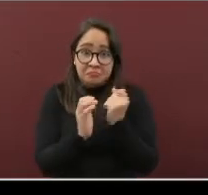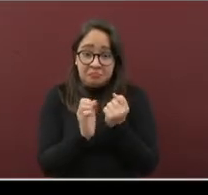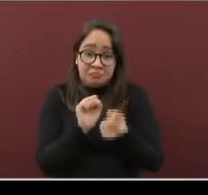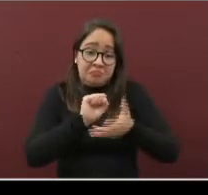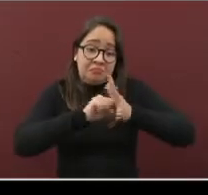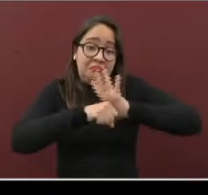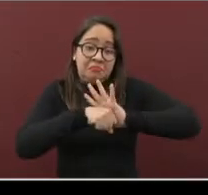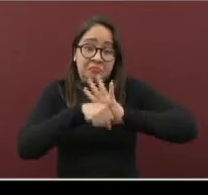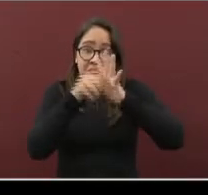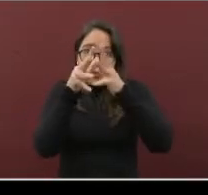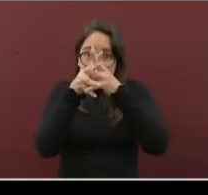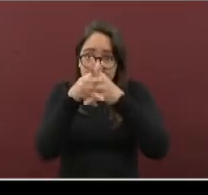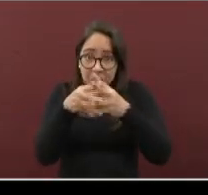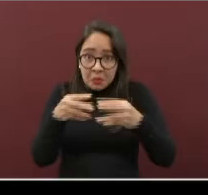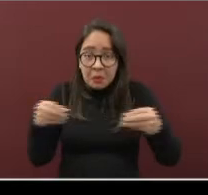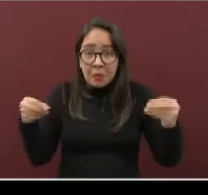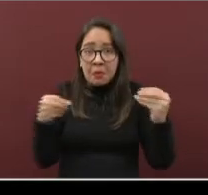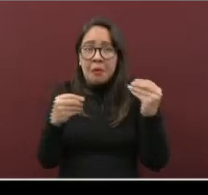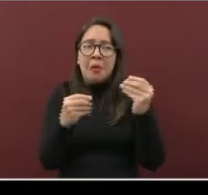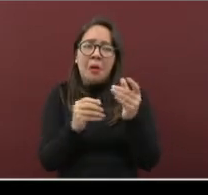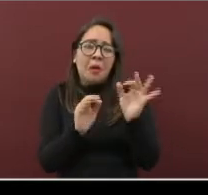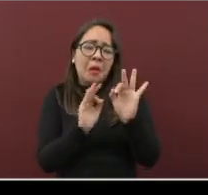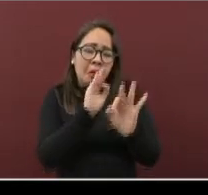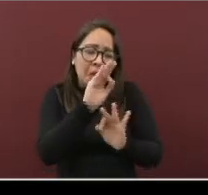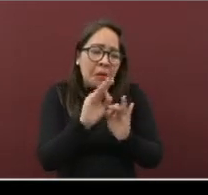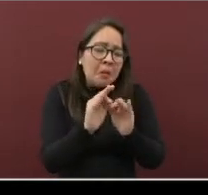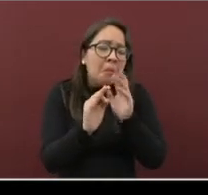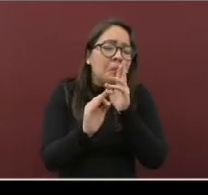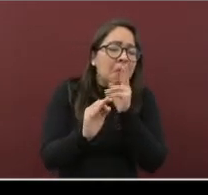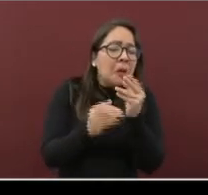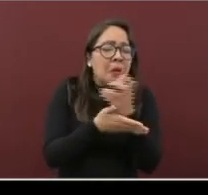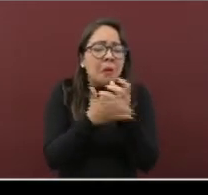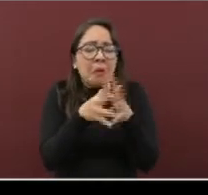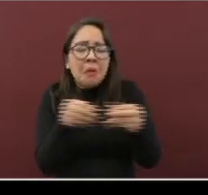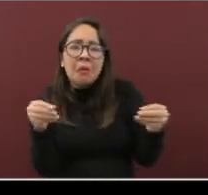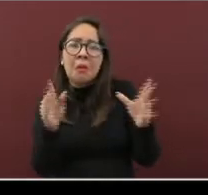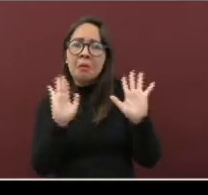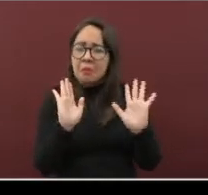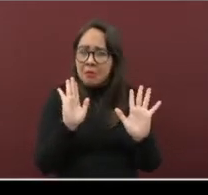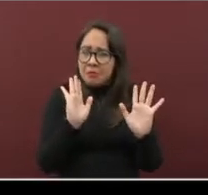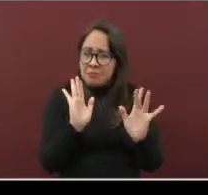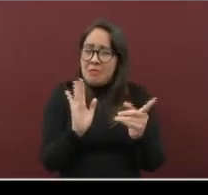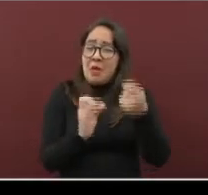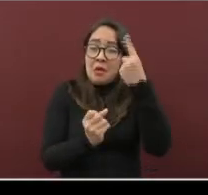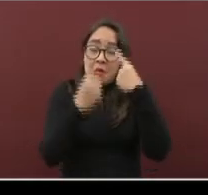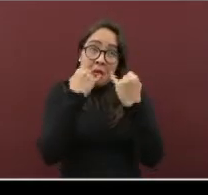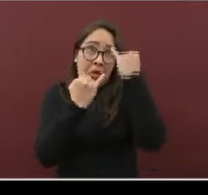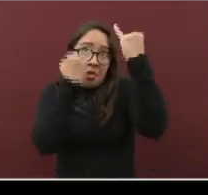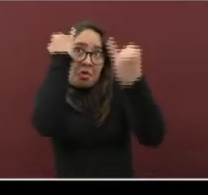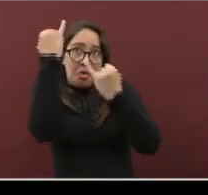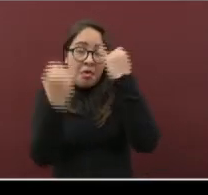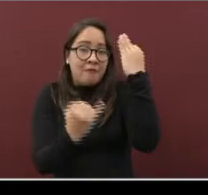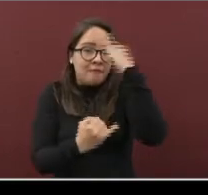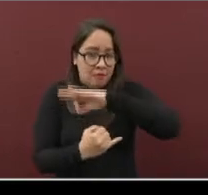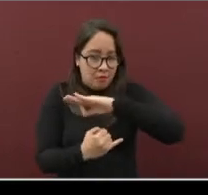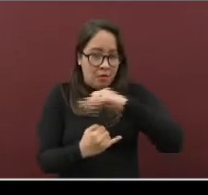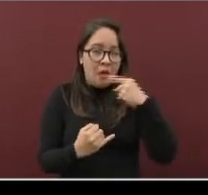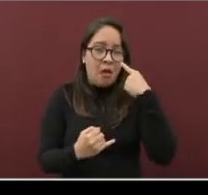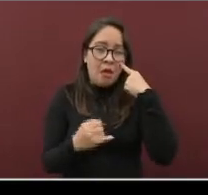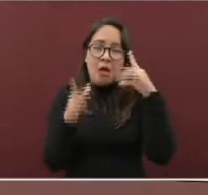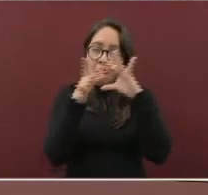o curar la enfermedad de COVID-19. Se han creado muchos mitos y hoy desmentiremos algunos.